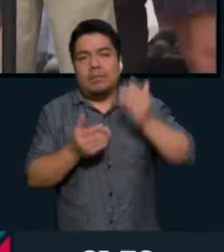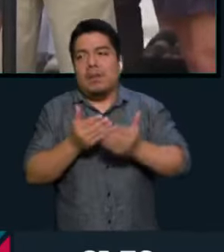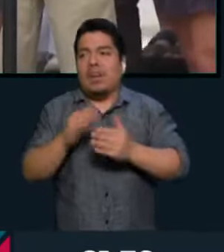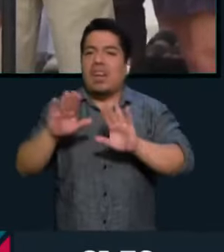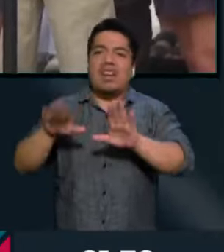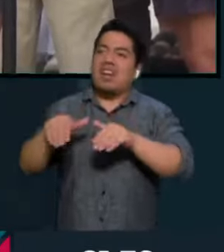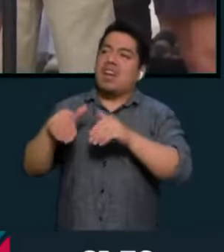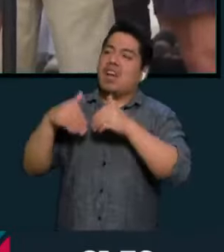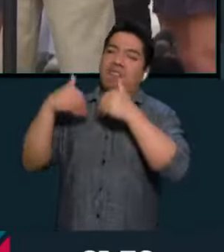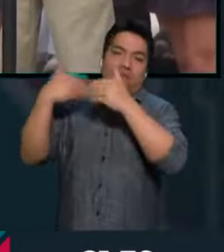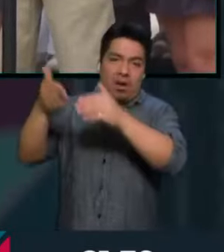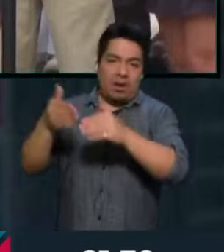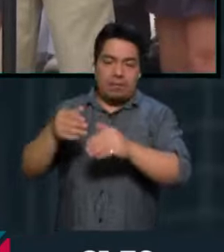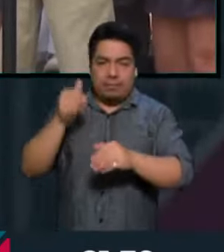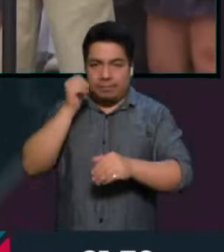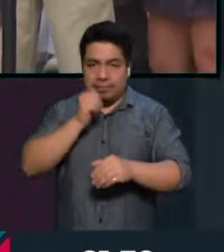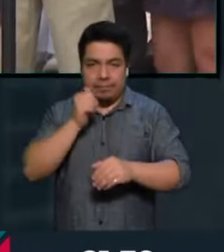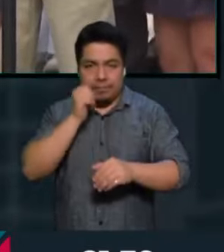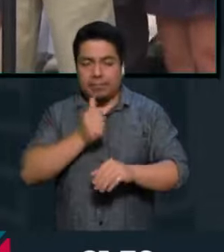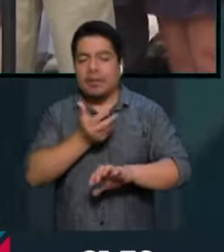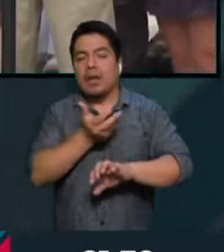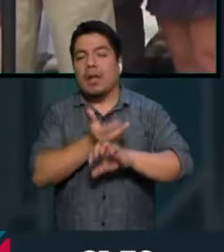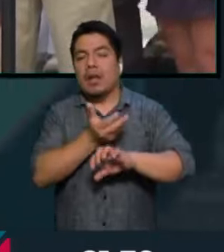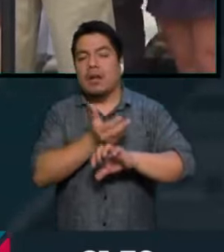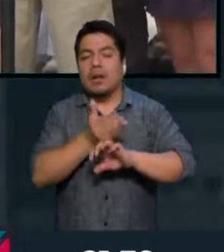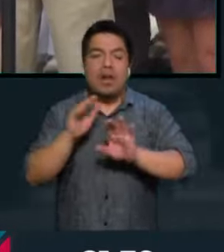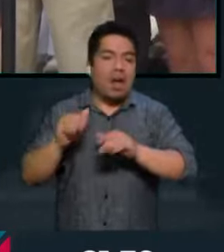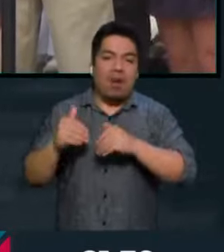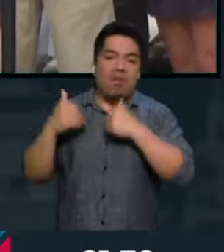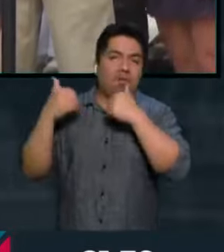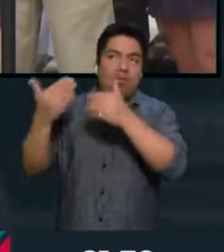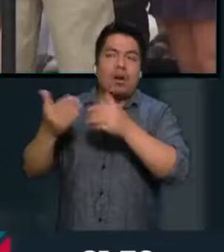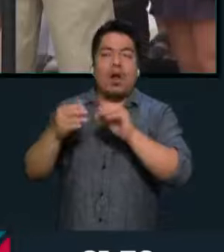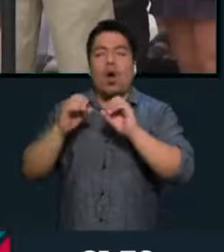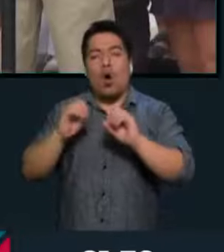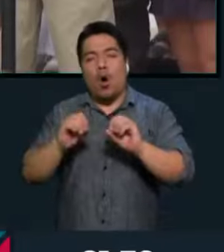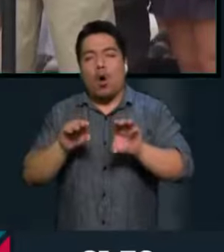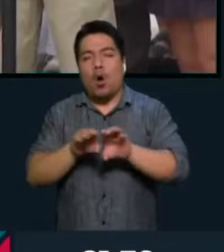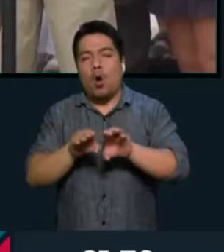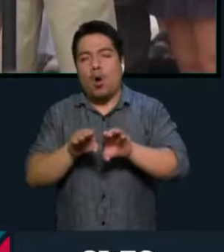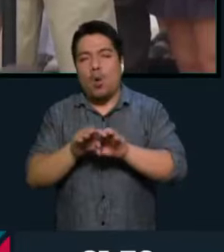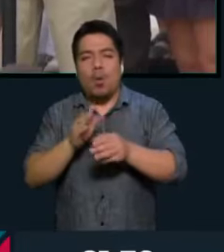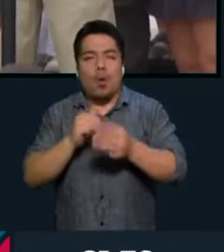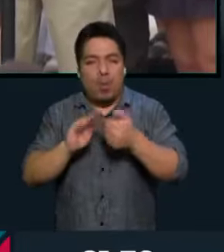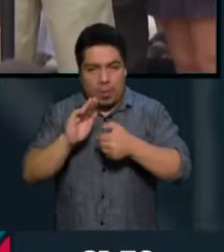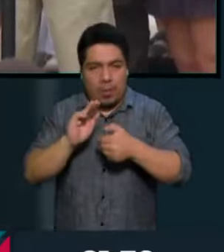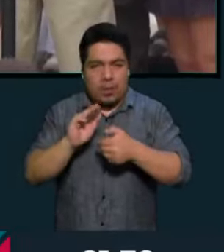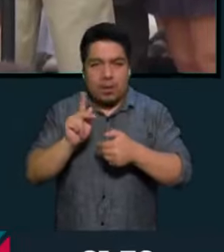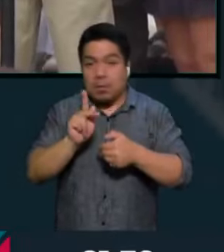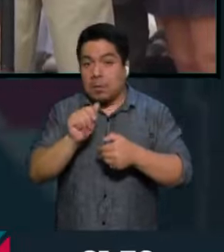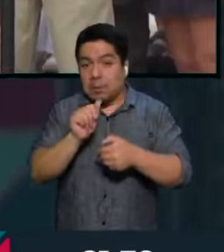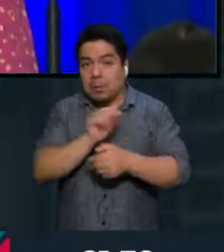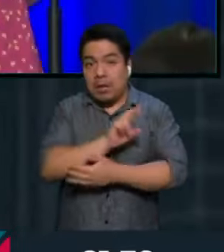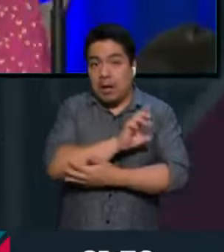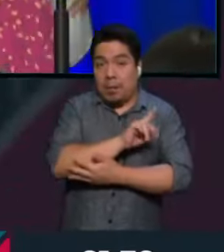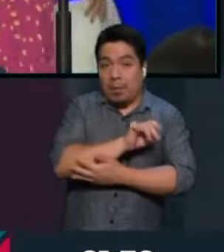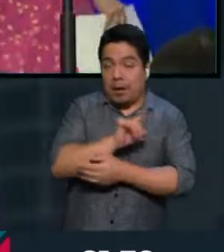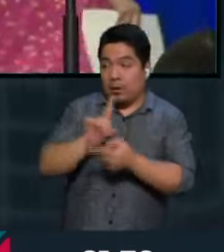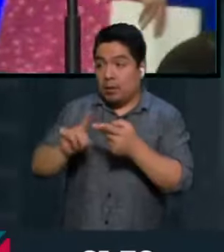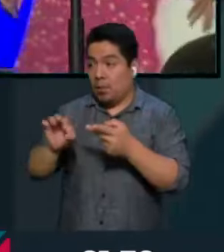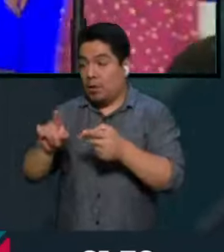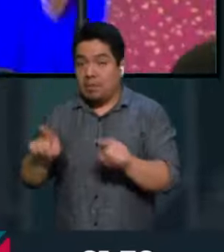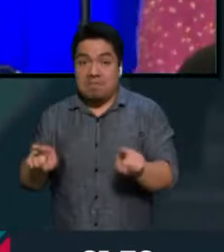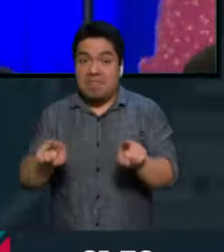Siempre esta idea de los estadounidenses de lo exterior o como policías del mundo, y ahí no cambian republicanos y demócratas, ¿eh?